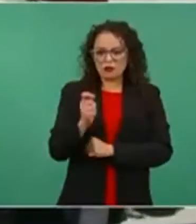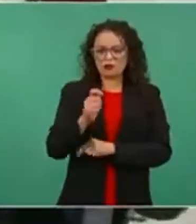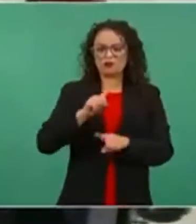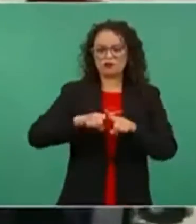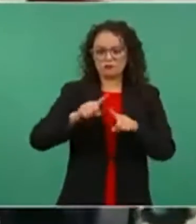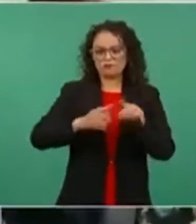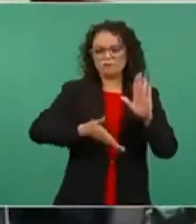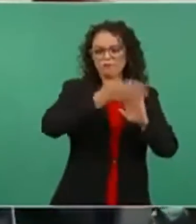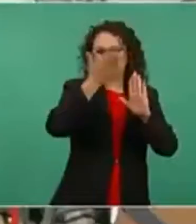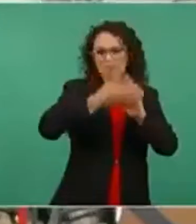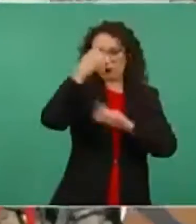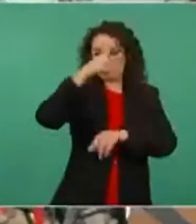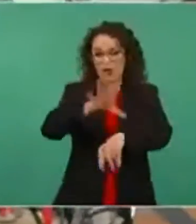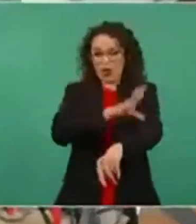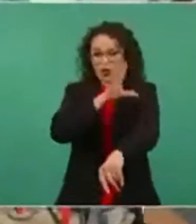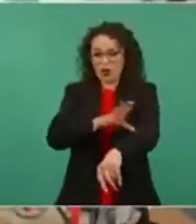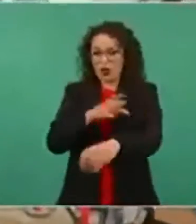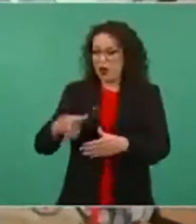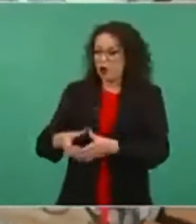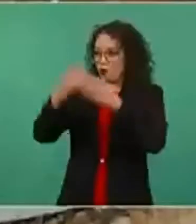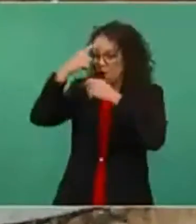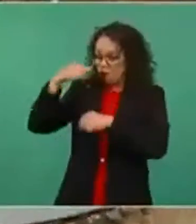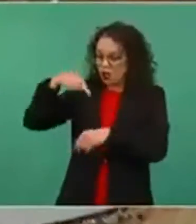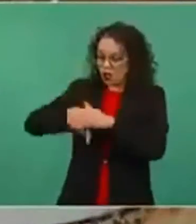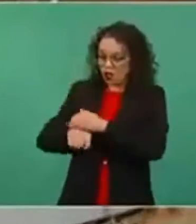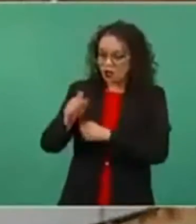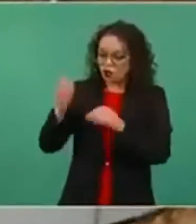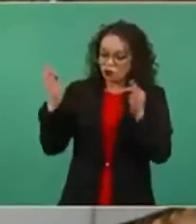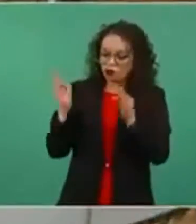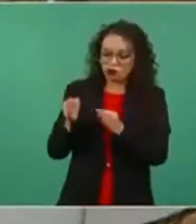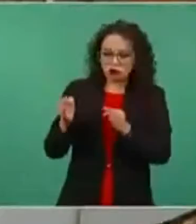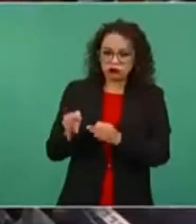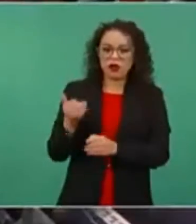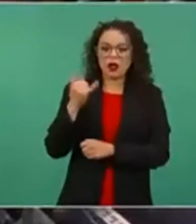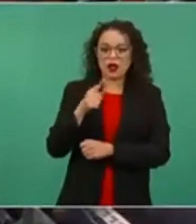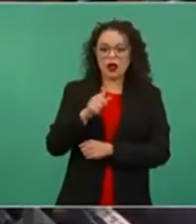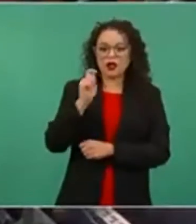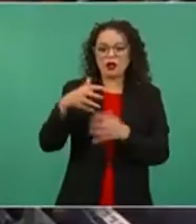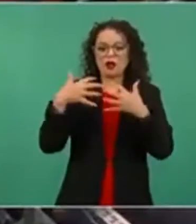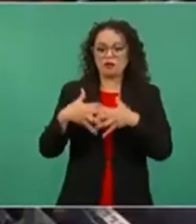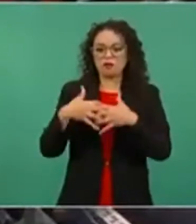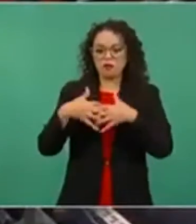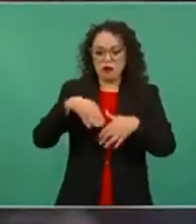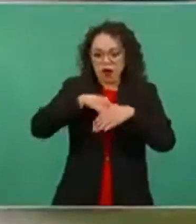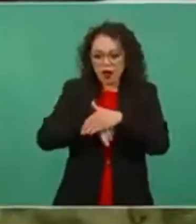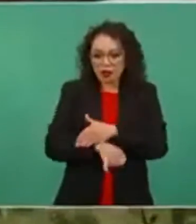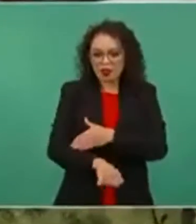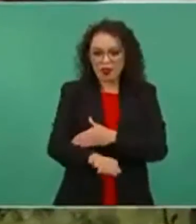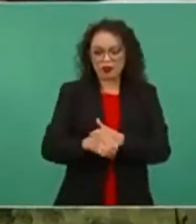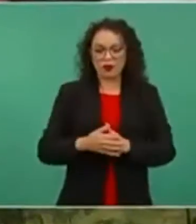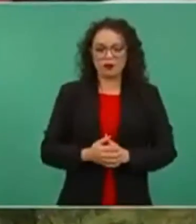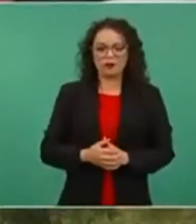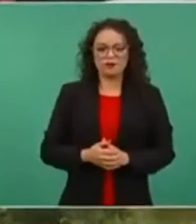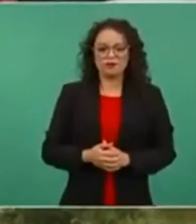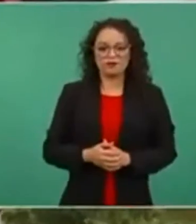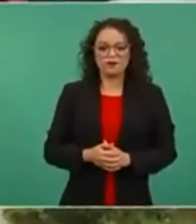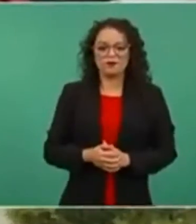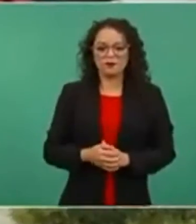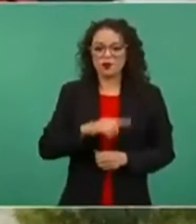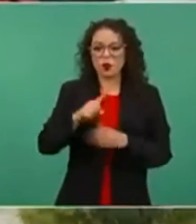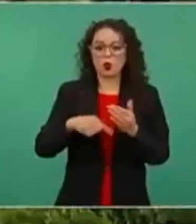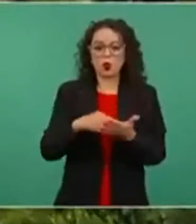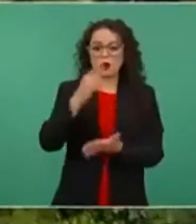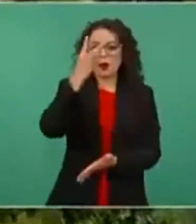las diversas subestaciones eléctricas torres de enfriamiento, así como en tanques del área de proceso y sistemas enterrados Se preparó una zona